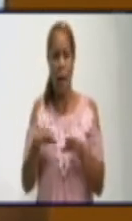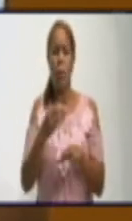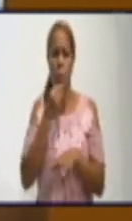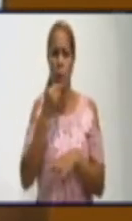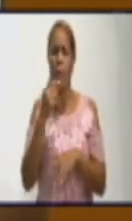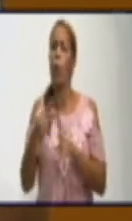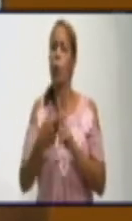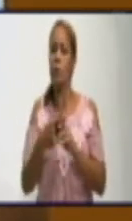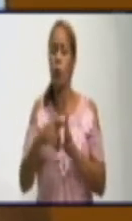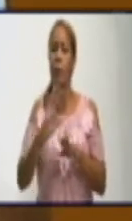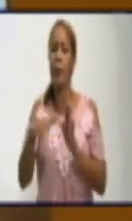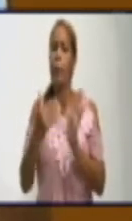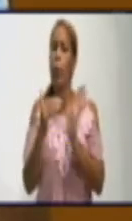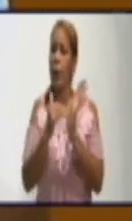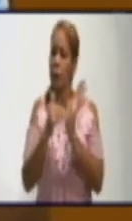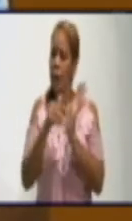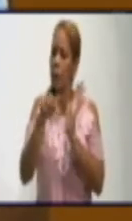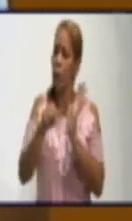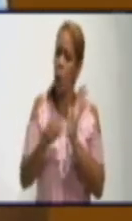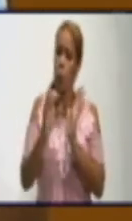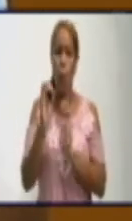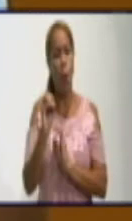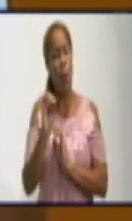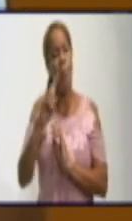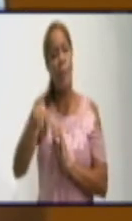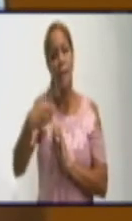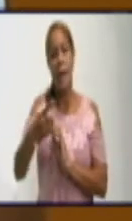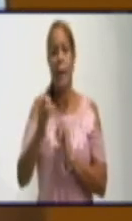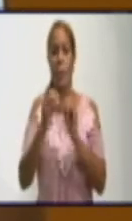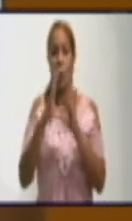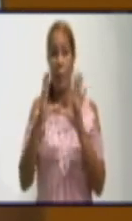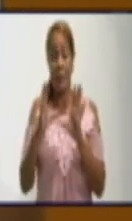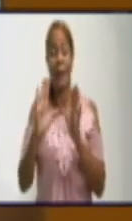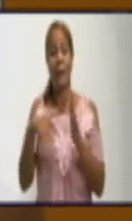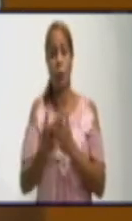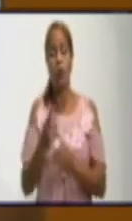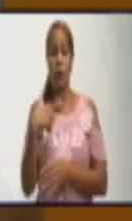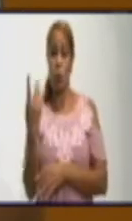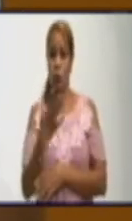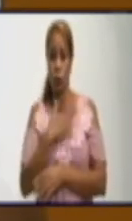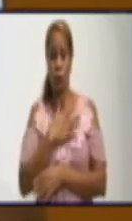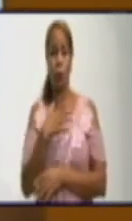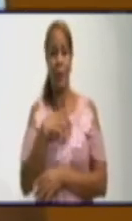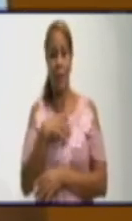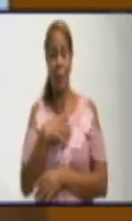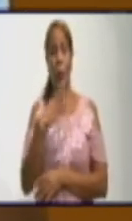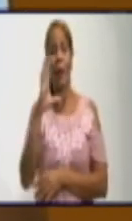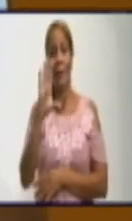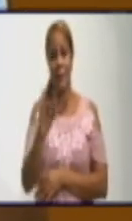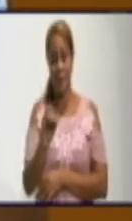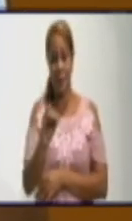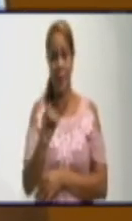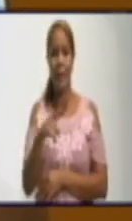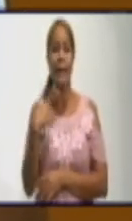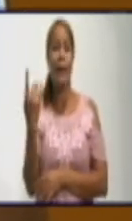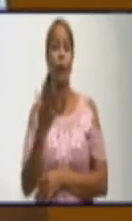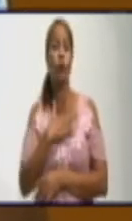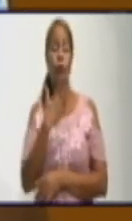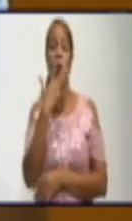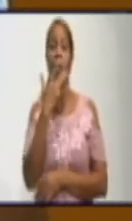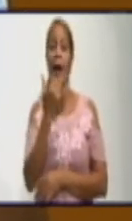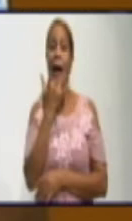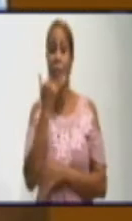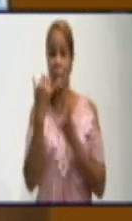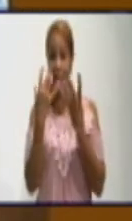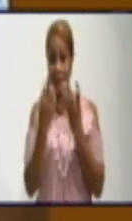de la tarde y mañana por la mañana. Nosotros tenemos que decir que nos está afectando grandemente los dos sectores,